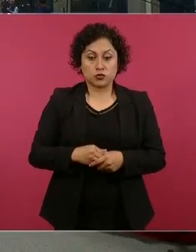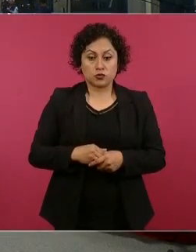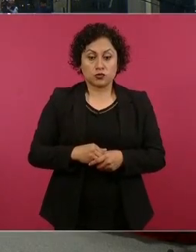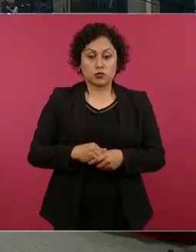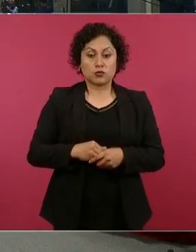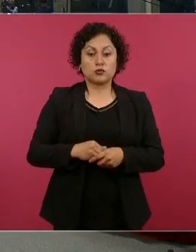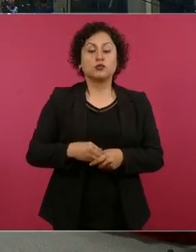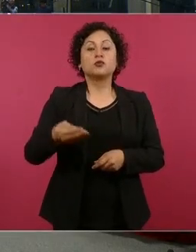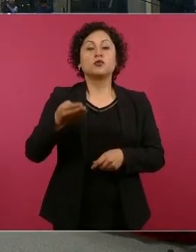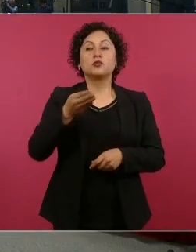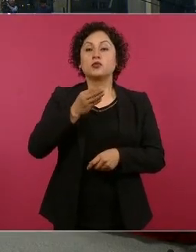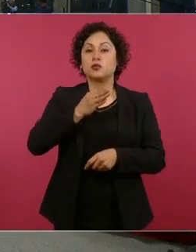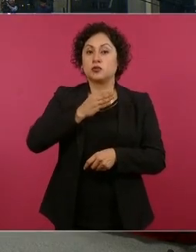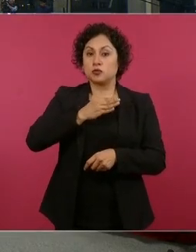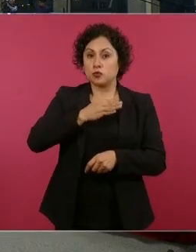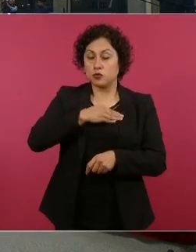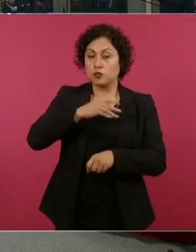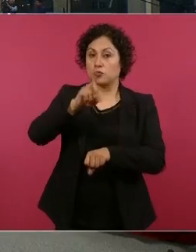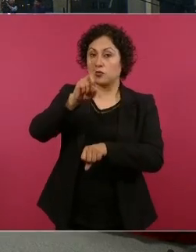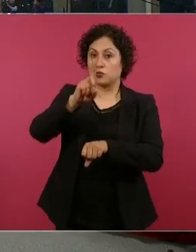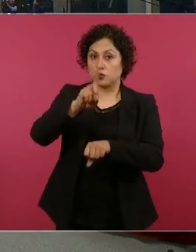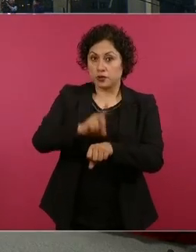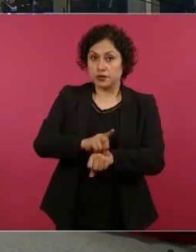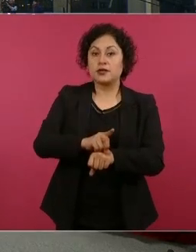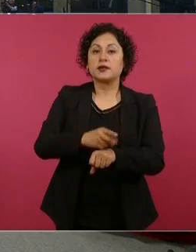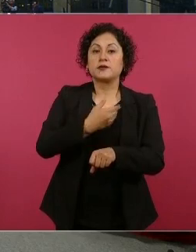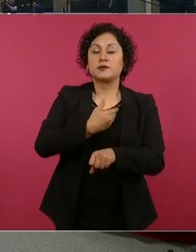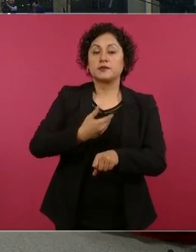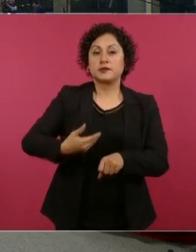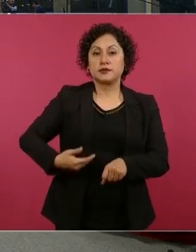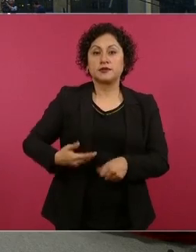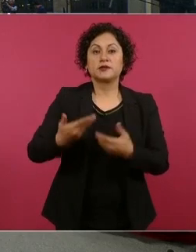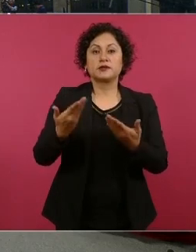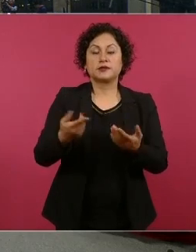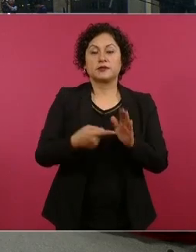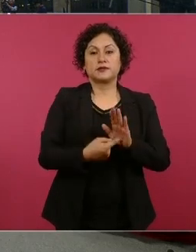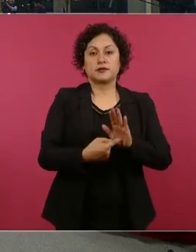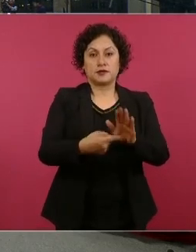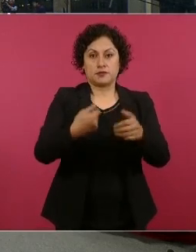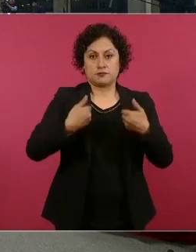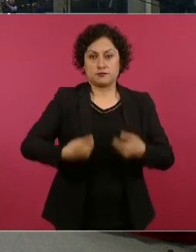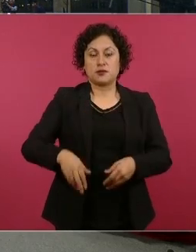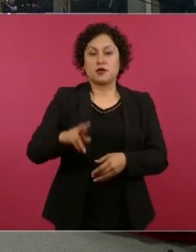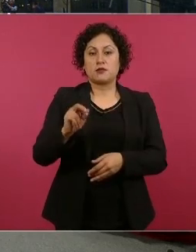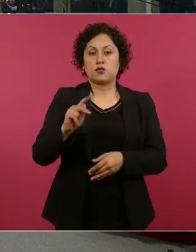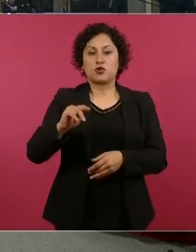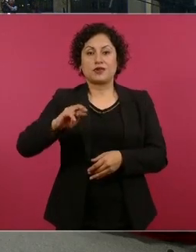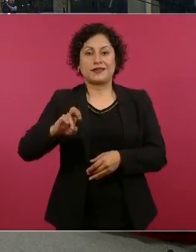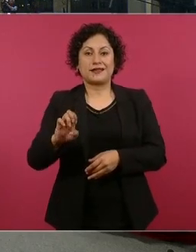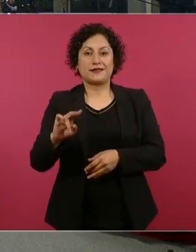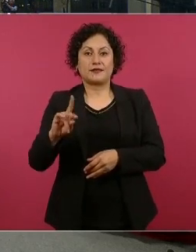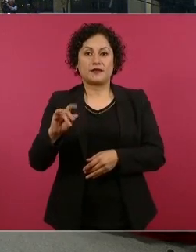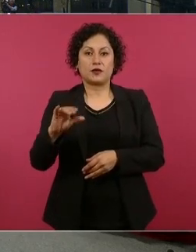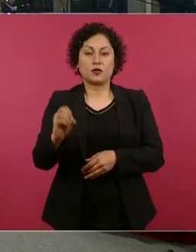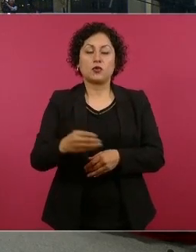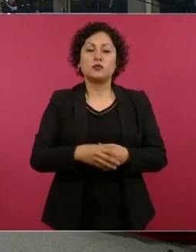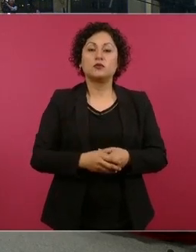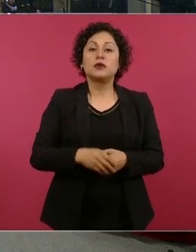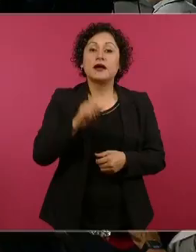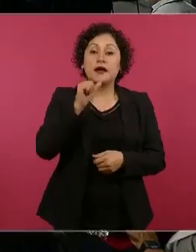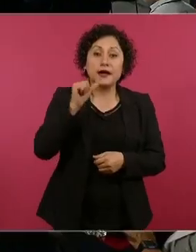Buen día, señor presidente. Muchas gracias. Carlos Montesinos, reporte Índigo. En primer lugar, preguntarle. El día de ayer o esta semana